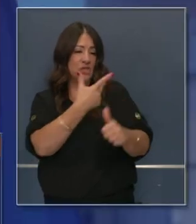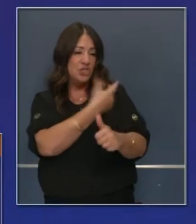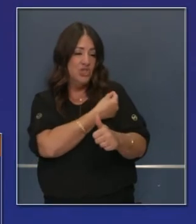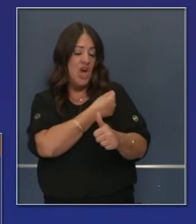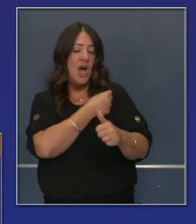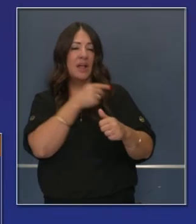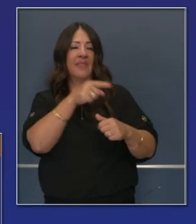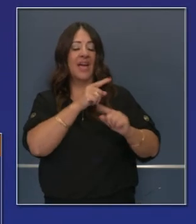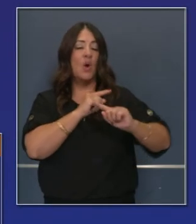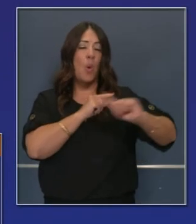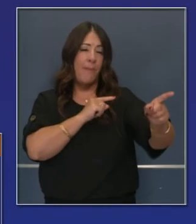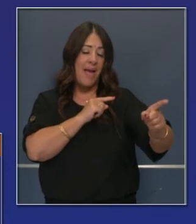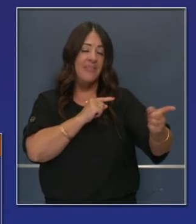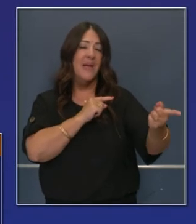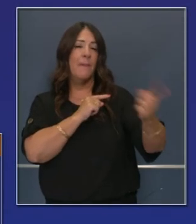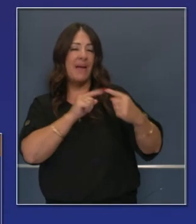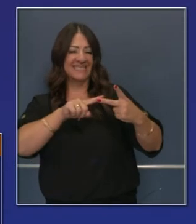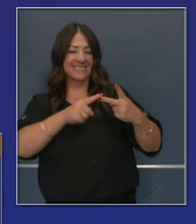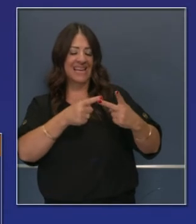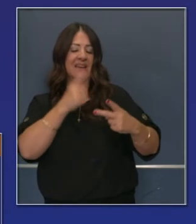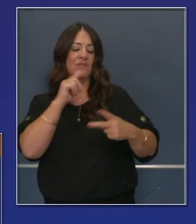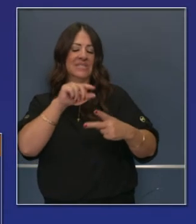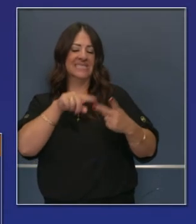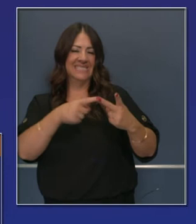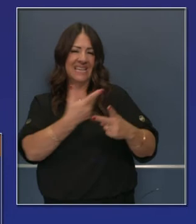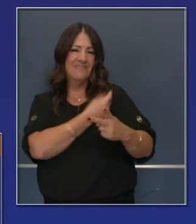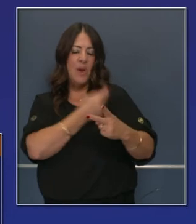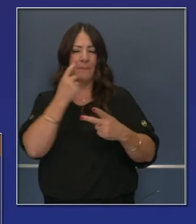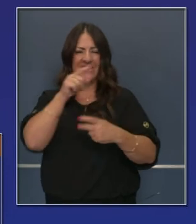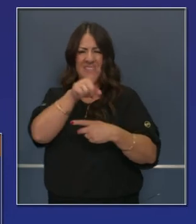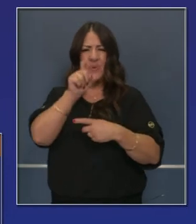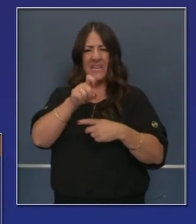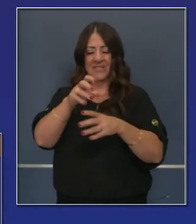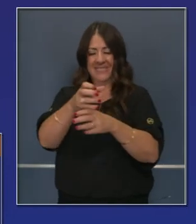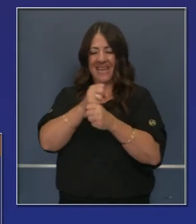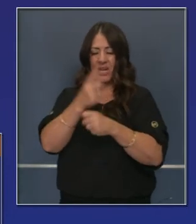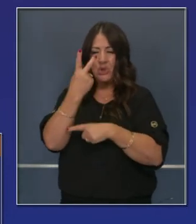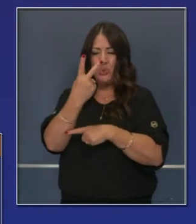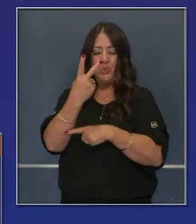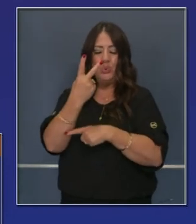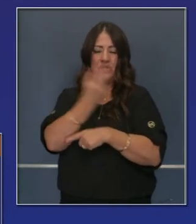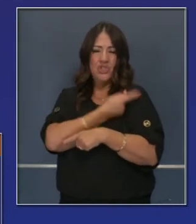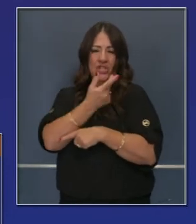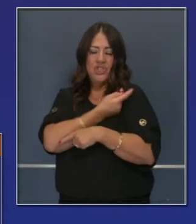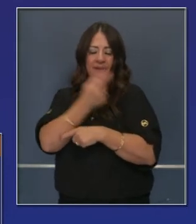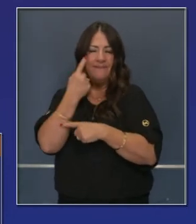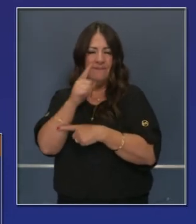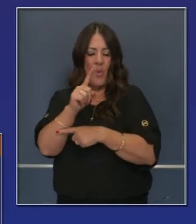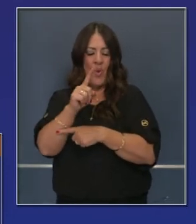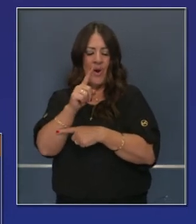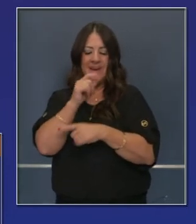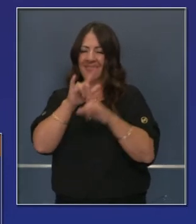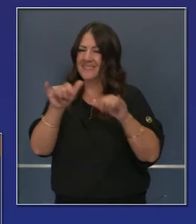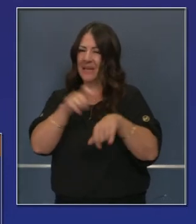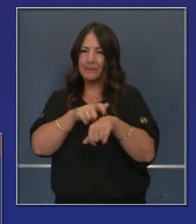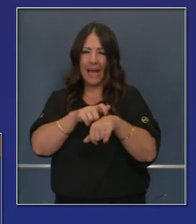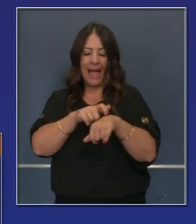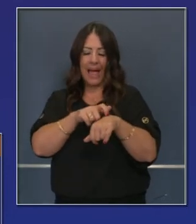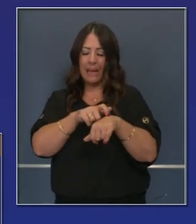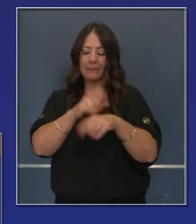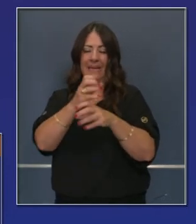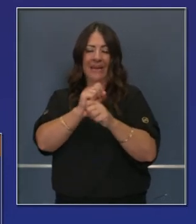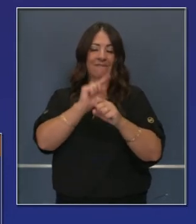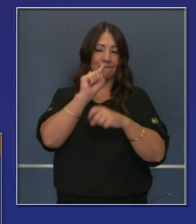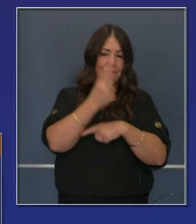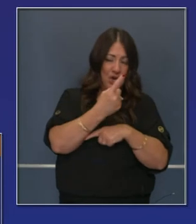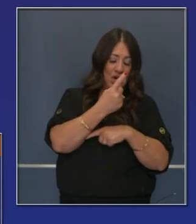vamos a la transparencia de prioridades. La B es grupos de alto riesgo. Estamos viendo quiénes son los de 65 años o